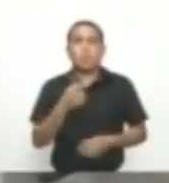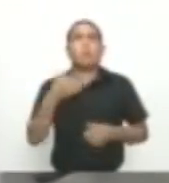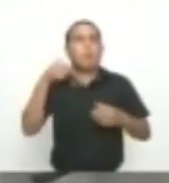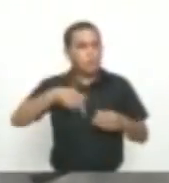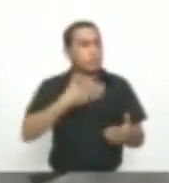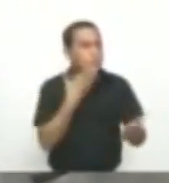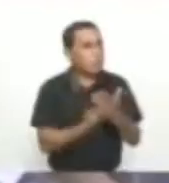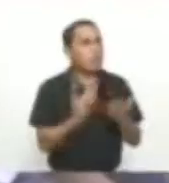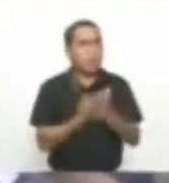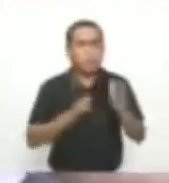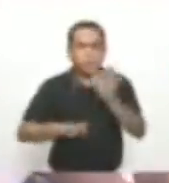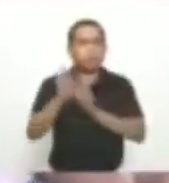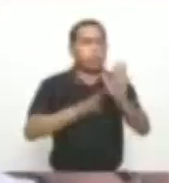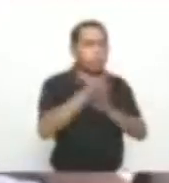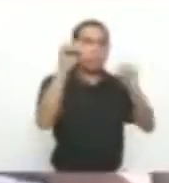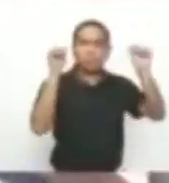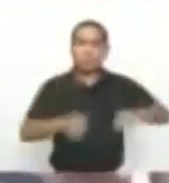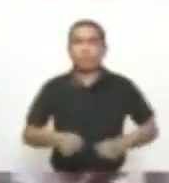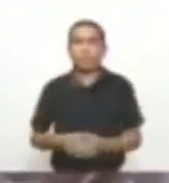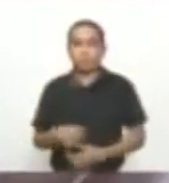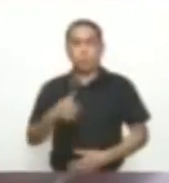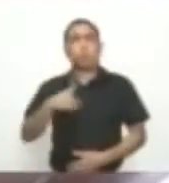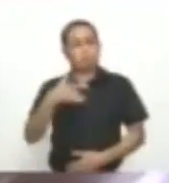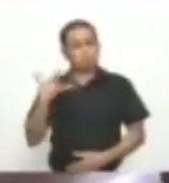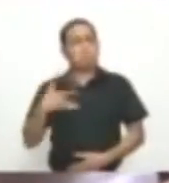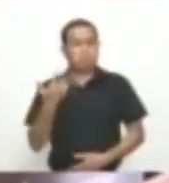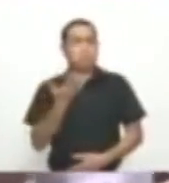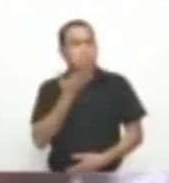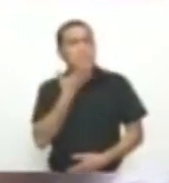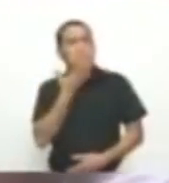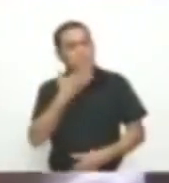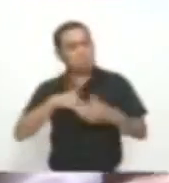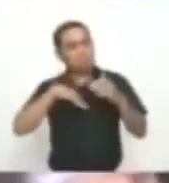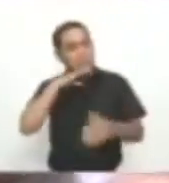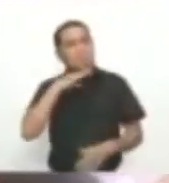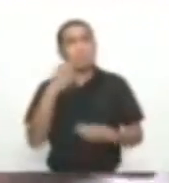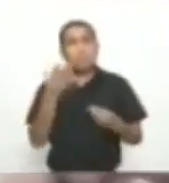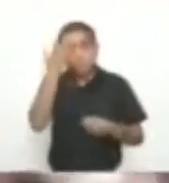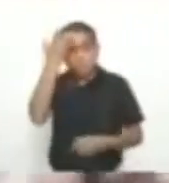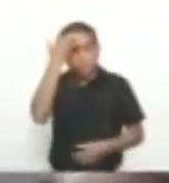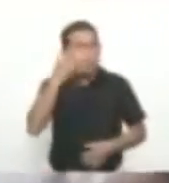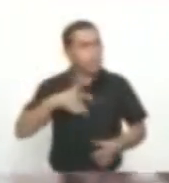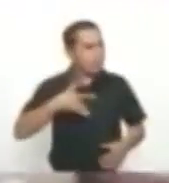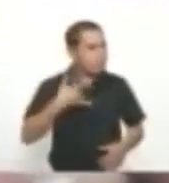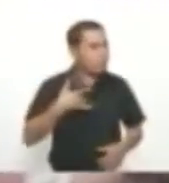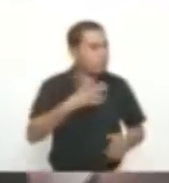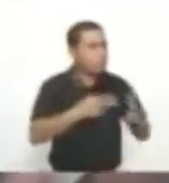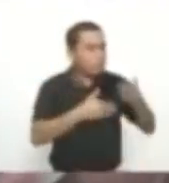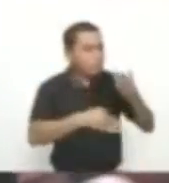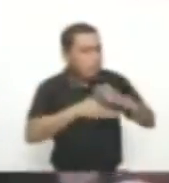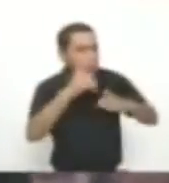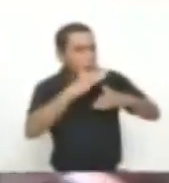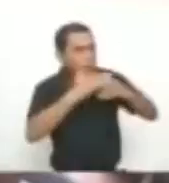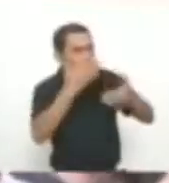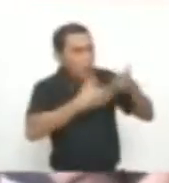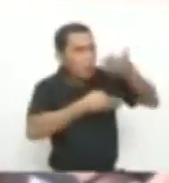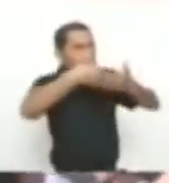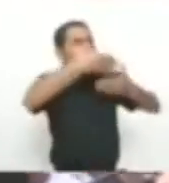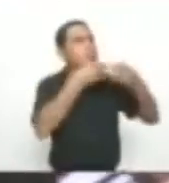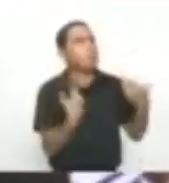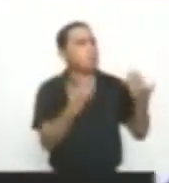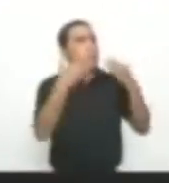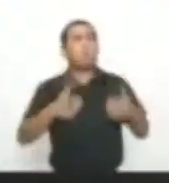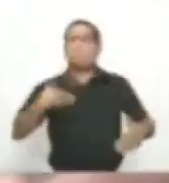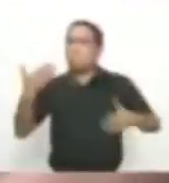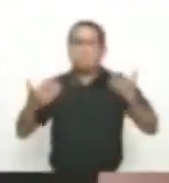En el avance De las obras Si estoy muy satisfecha De ver el avance De las obras Si estoy feliz De ver el compromiso Y